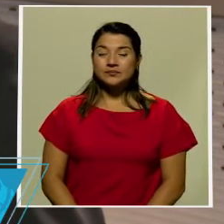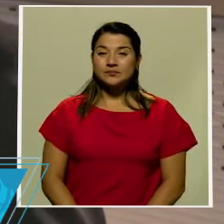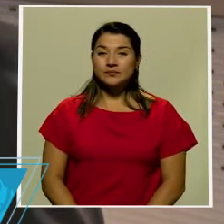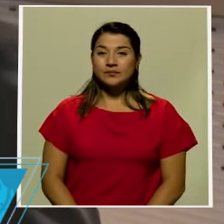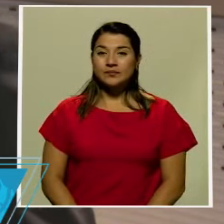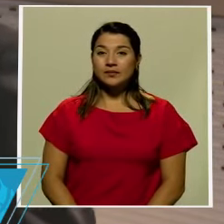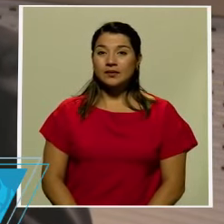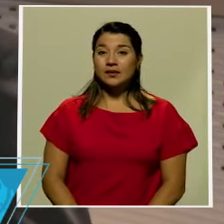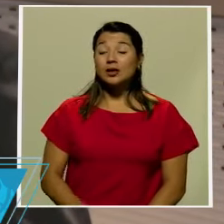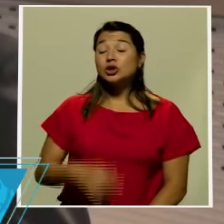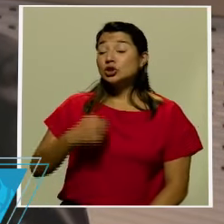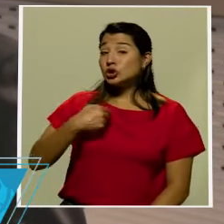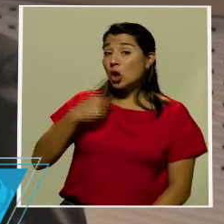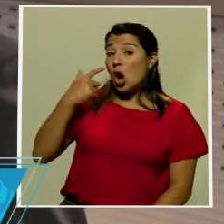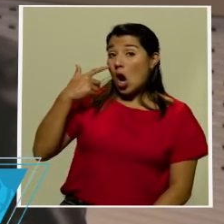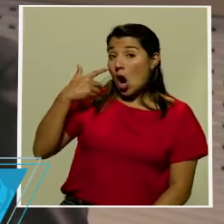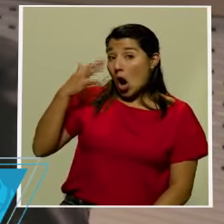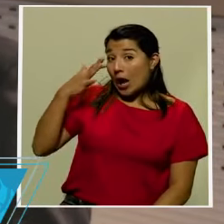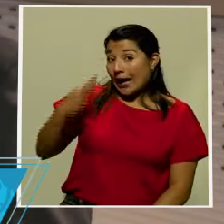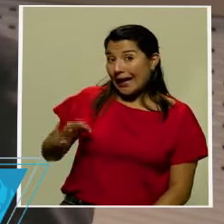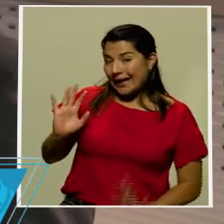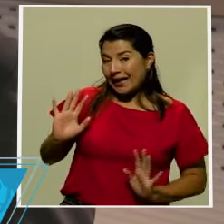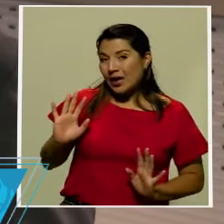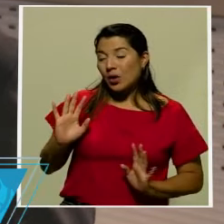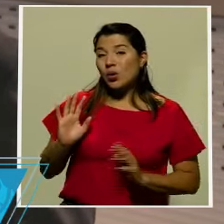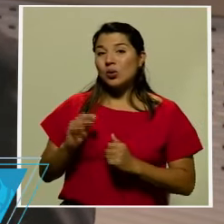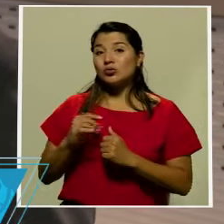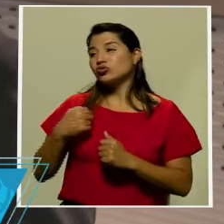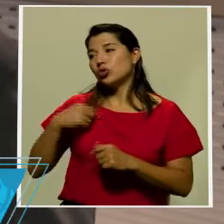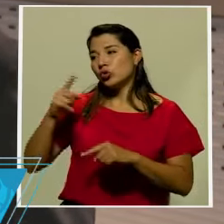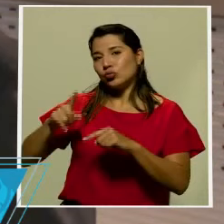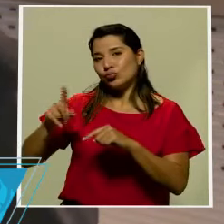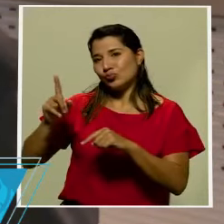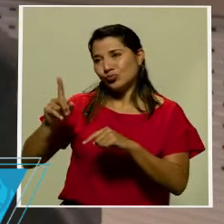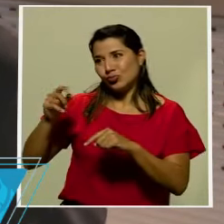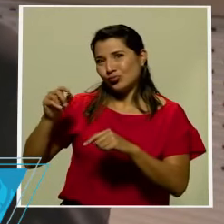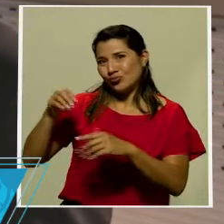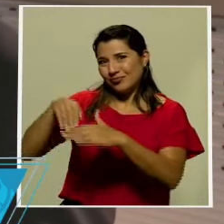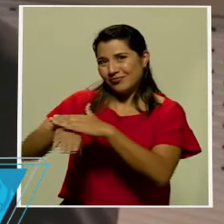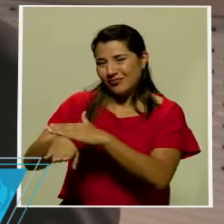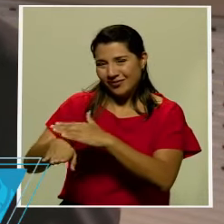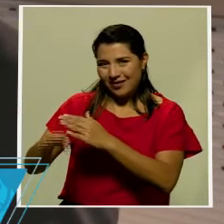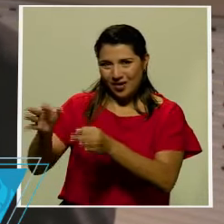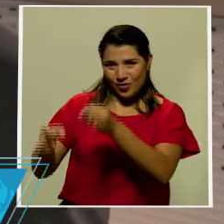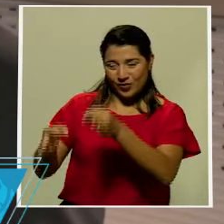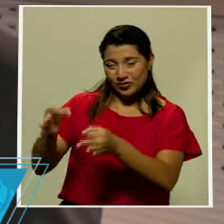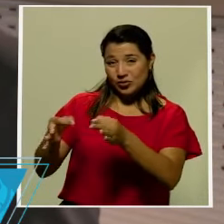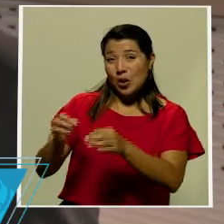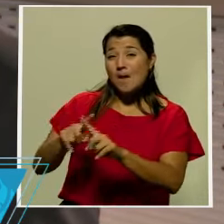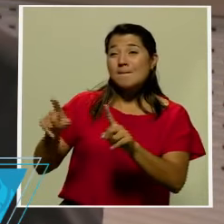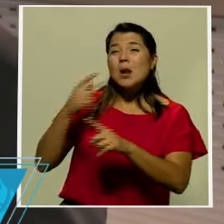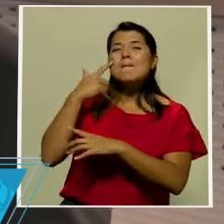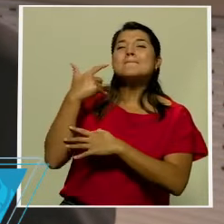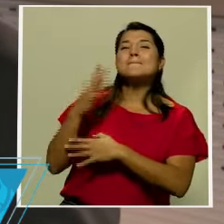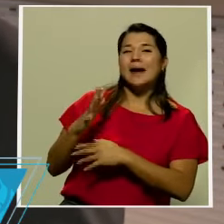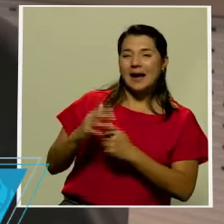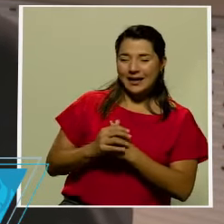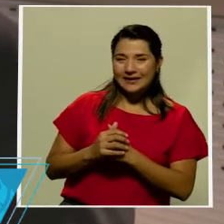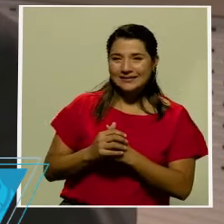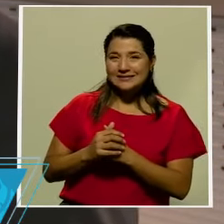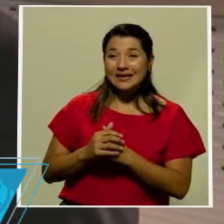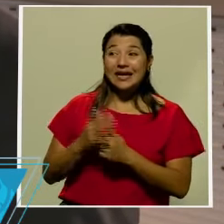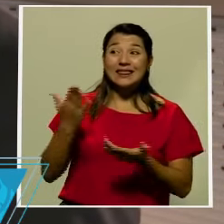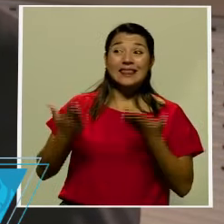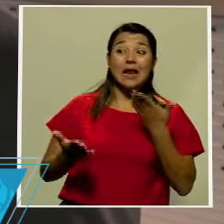lo que uno supone al no tener acceso a la sentencia es que el tribunal consideró que la llamada fue provocada es decir